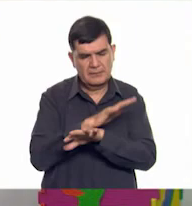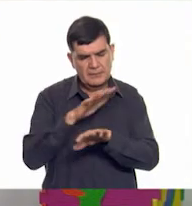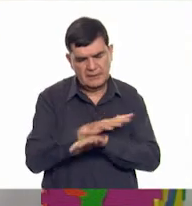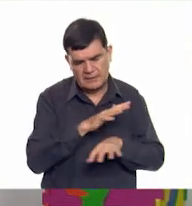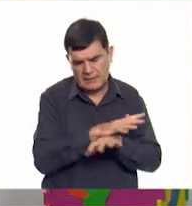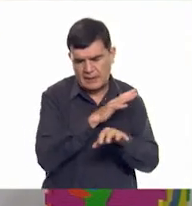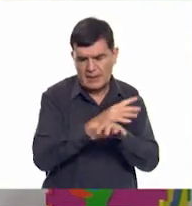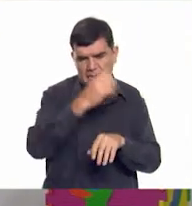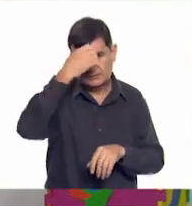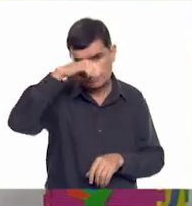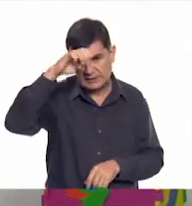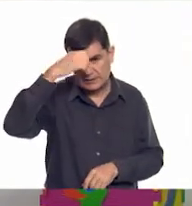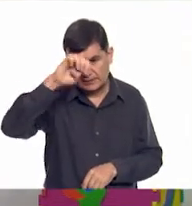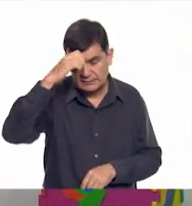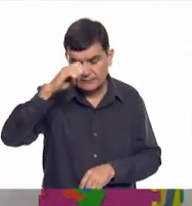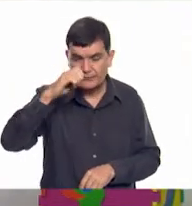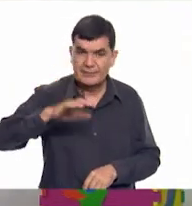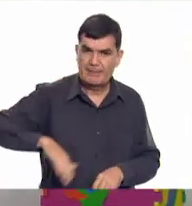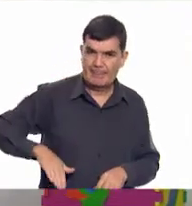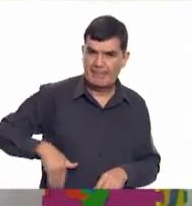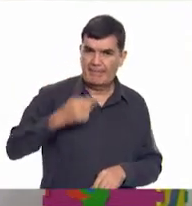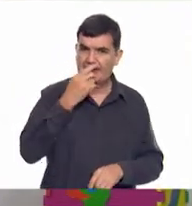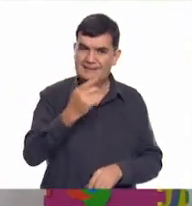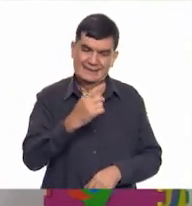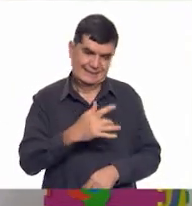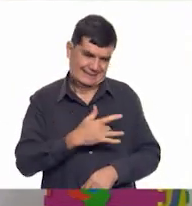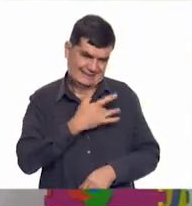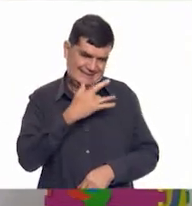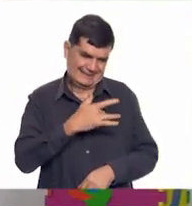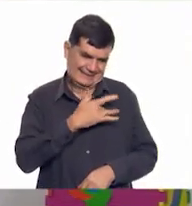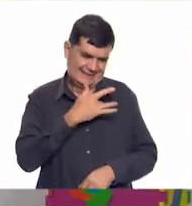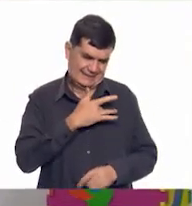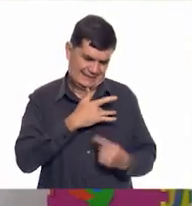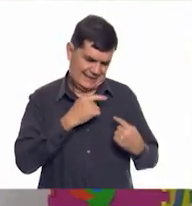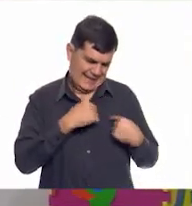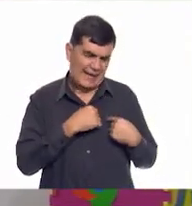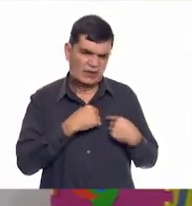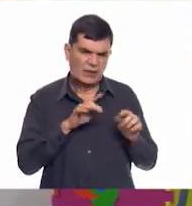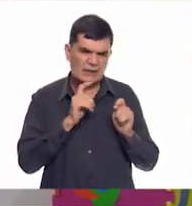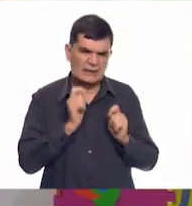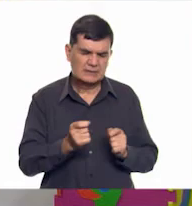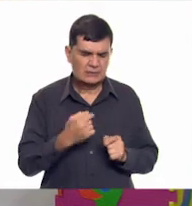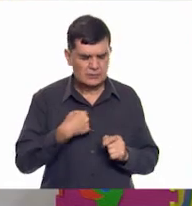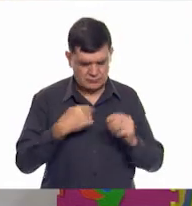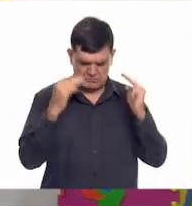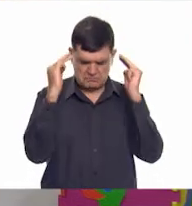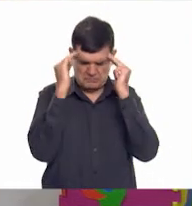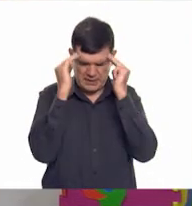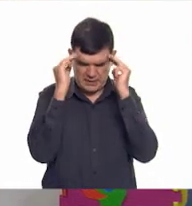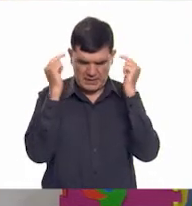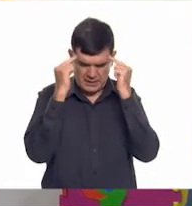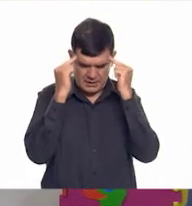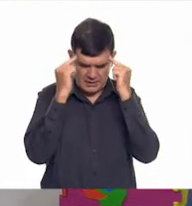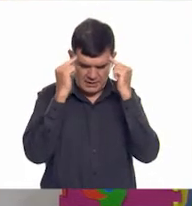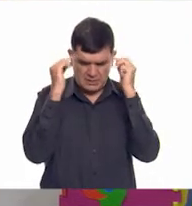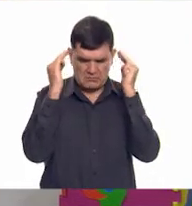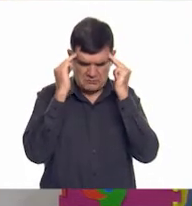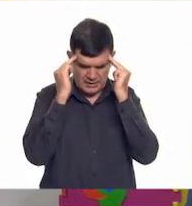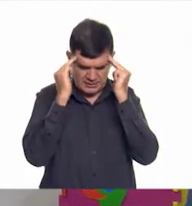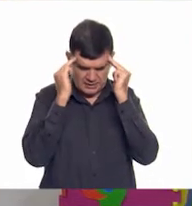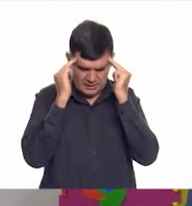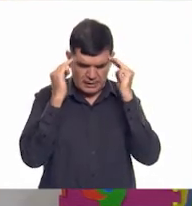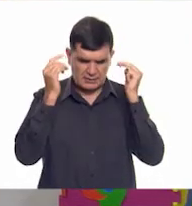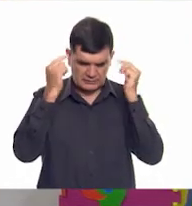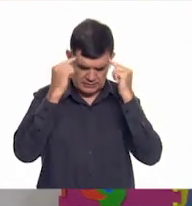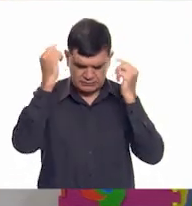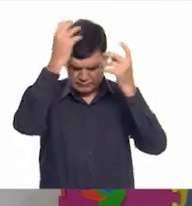clases anteriores mencionaron que los sentimientos son una expresión de nuestra mente que surge de nuestros pensamientos y